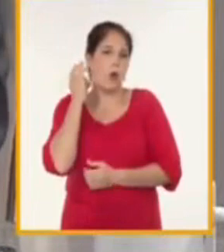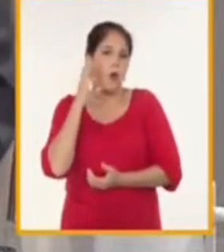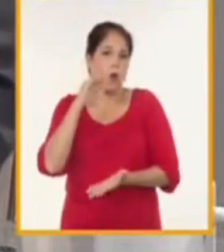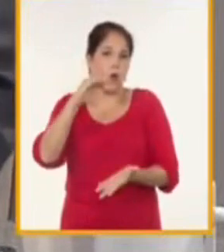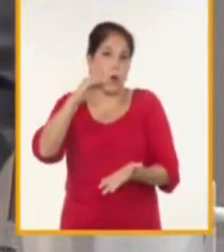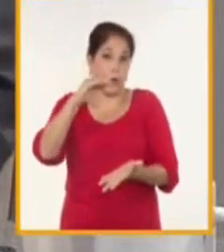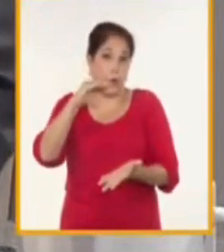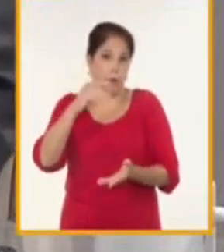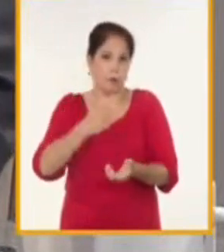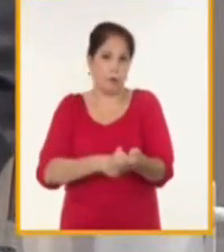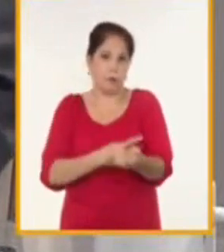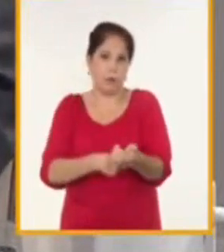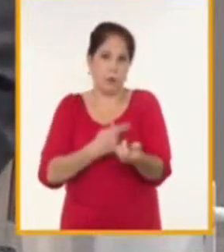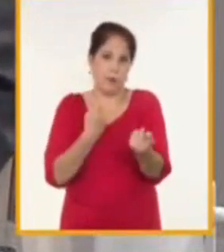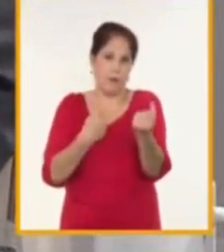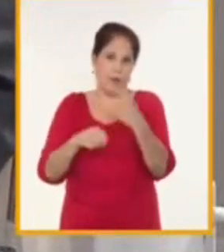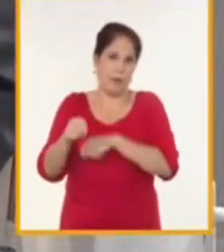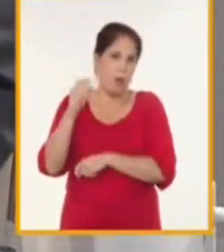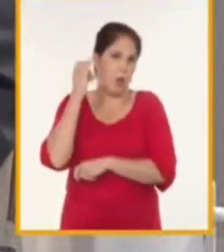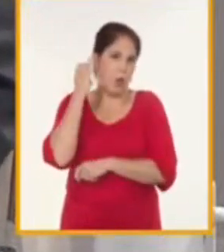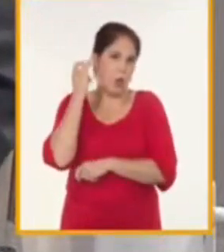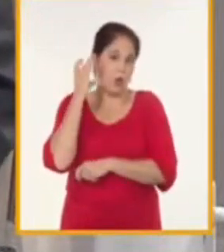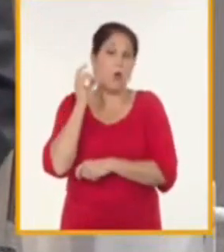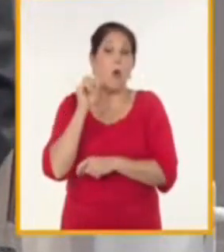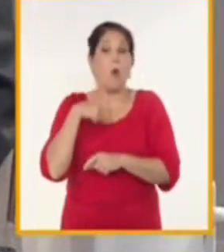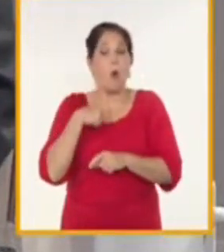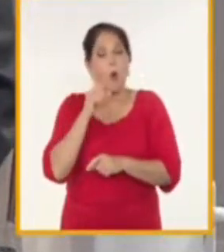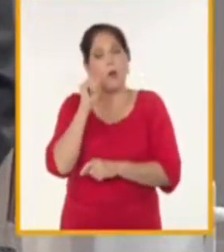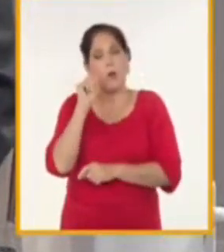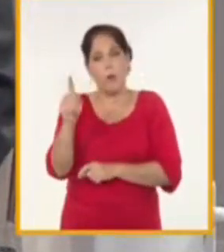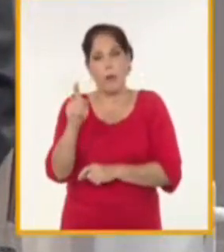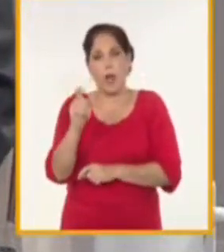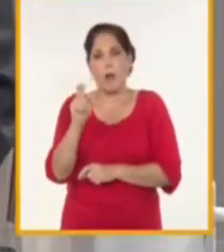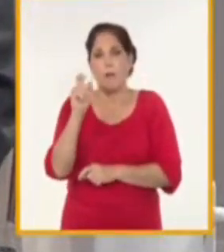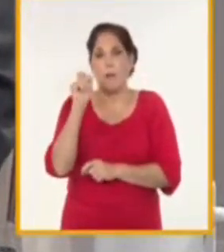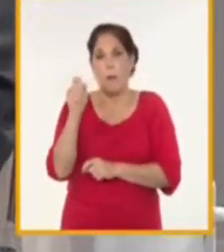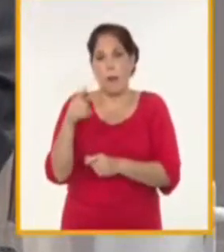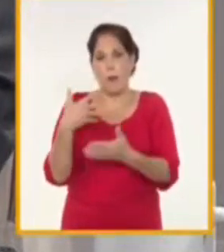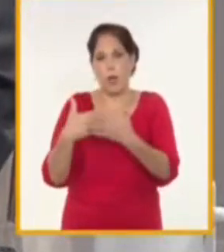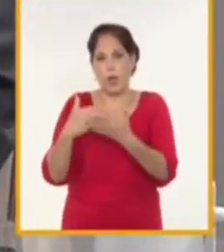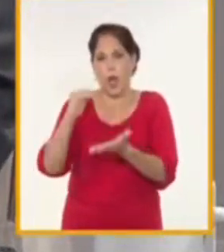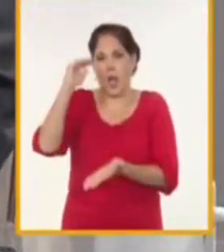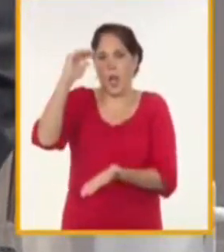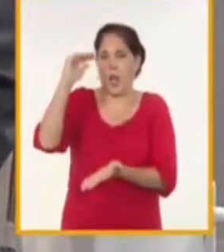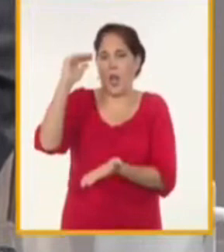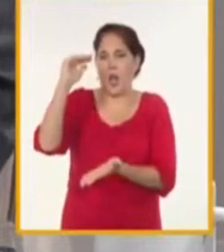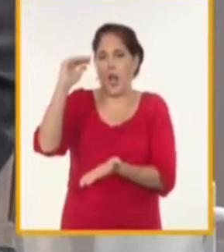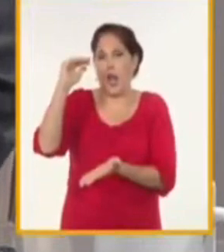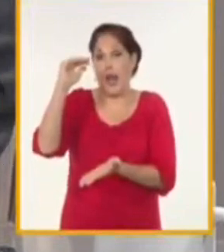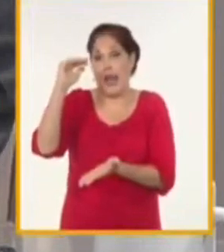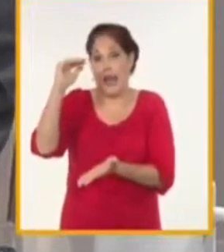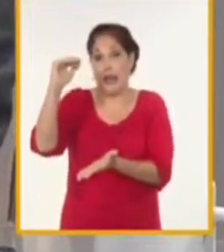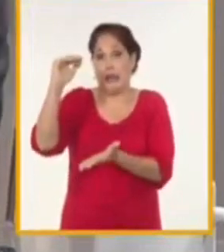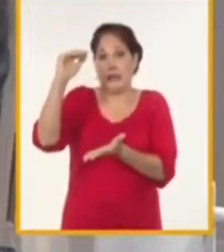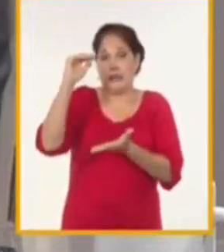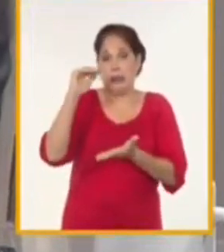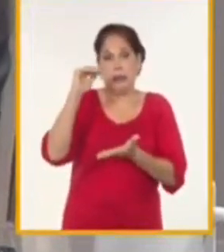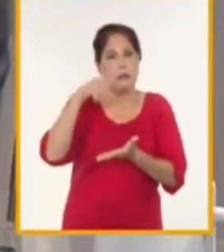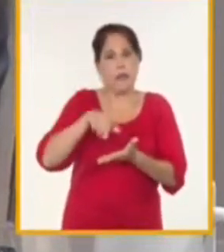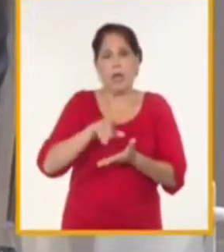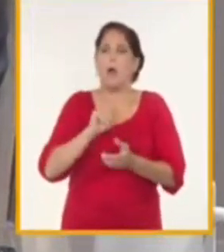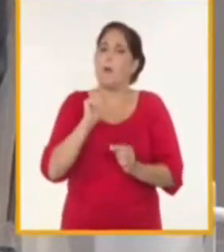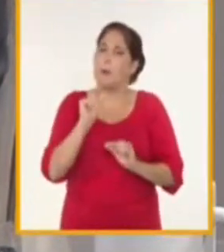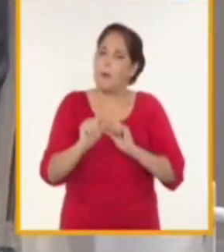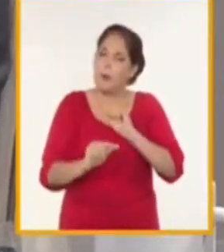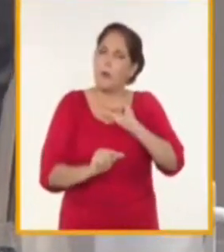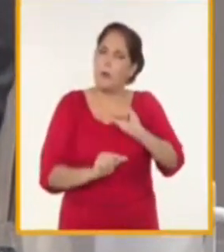productos tradicionales y que hoy importamos sus envases y bueno ese negocio a los inicios tuvo algunas